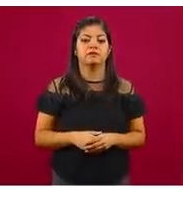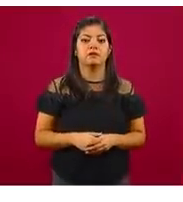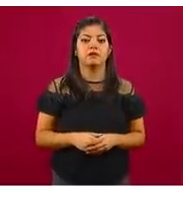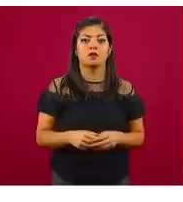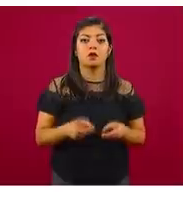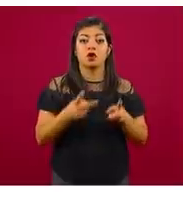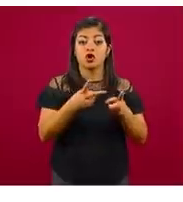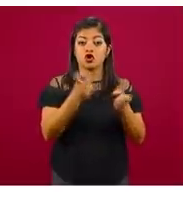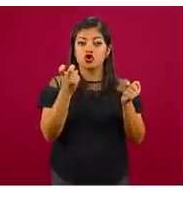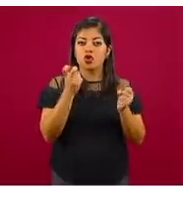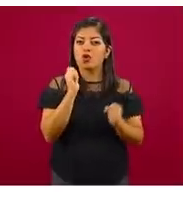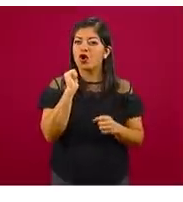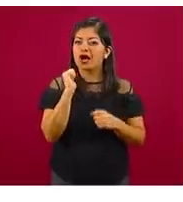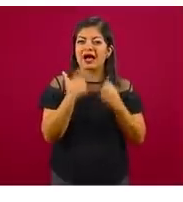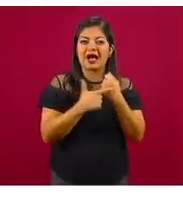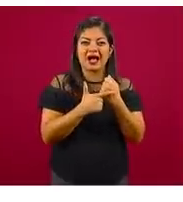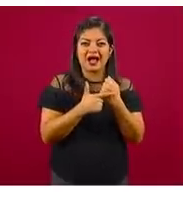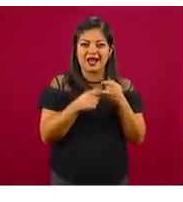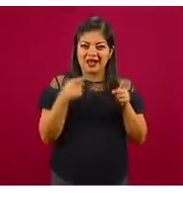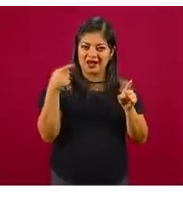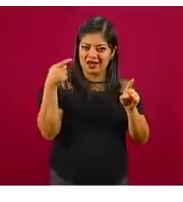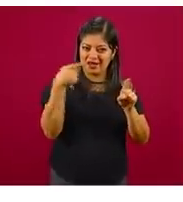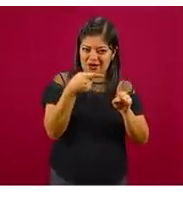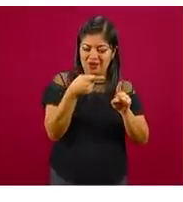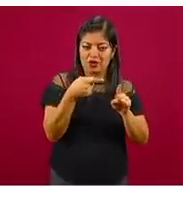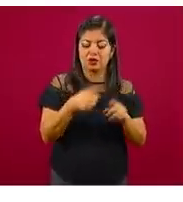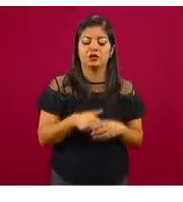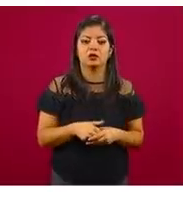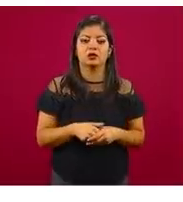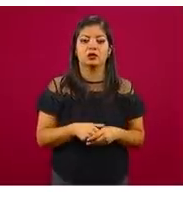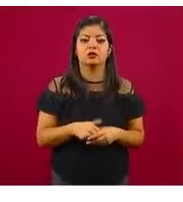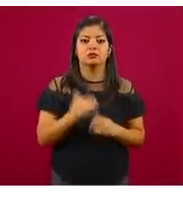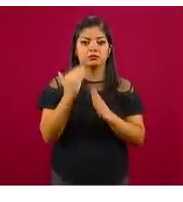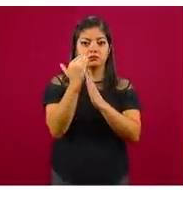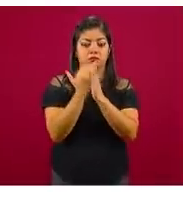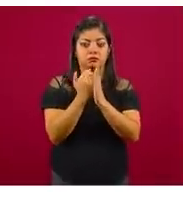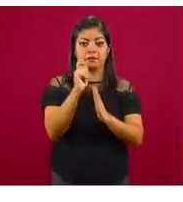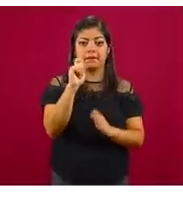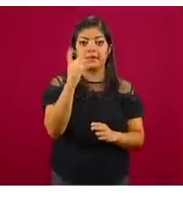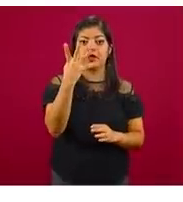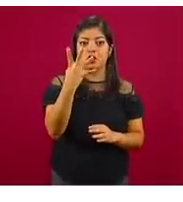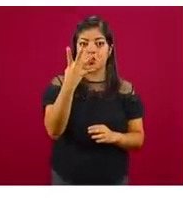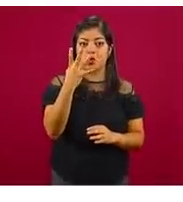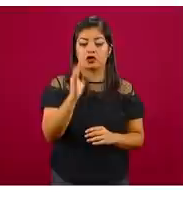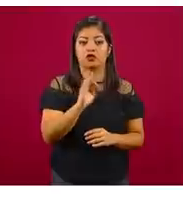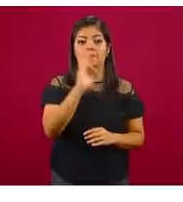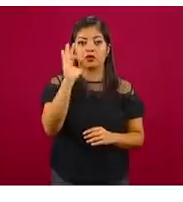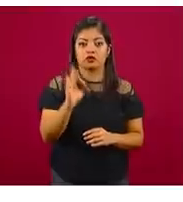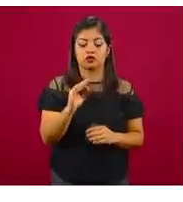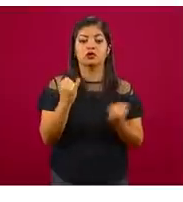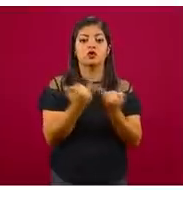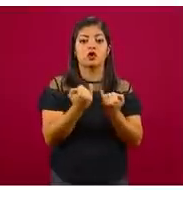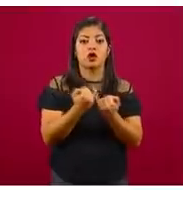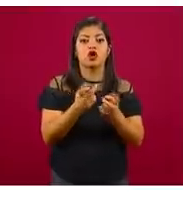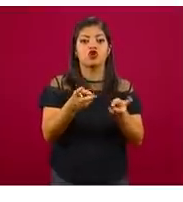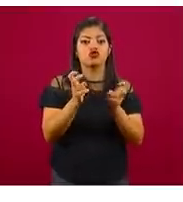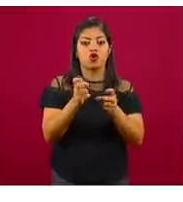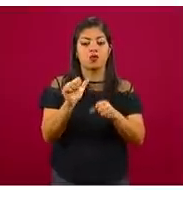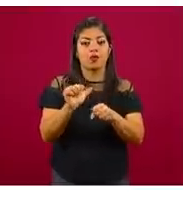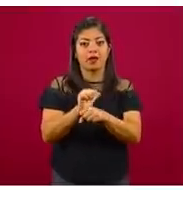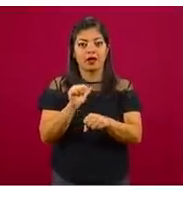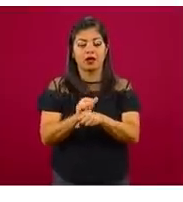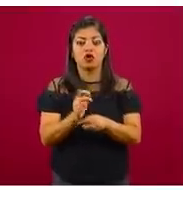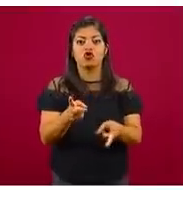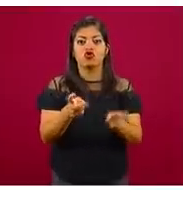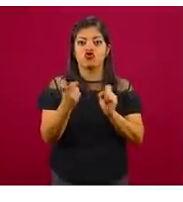específico, aquí tenemos una disminución de 24 por ciento en el robo de vehículos, robo a